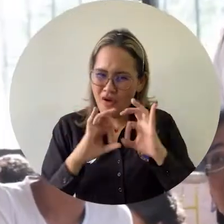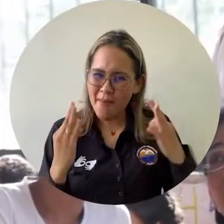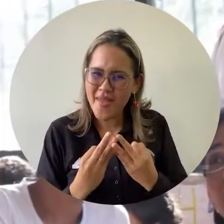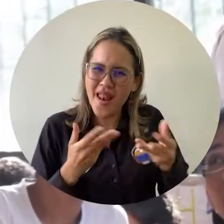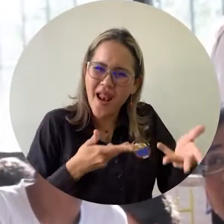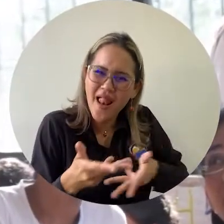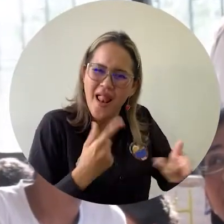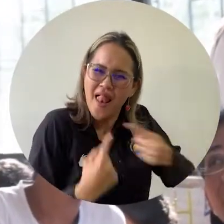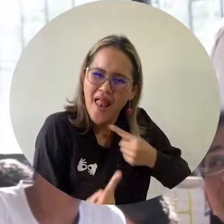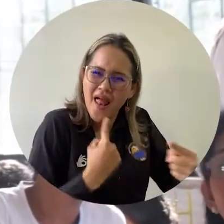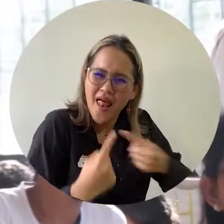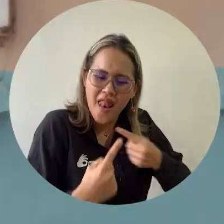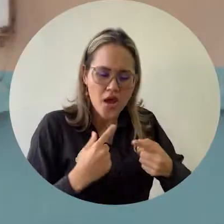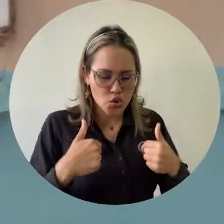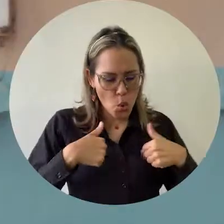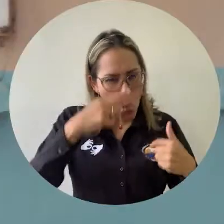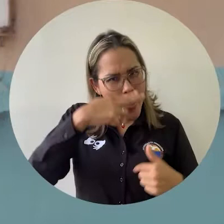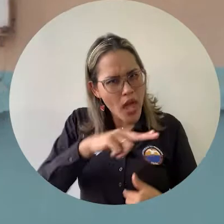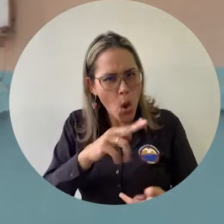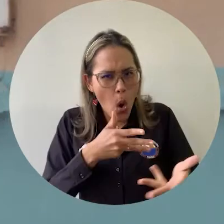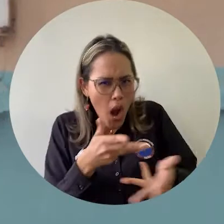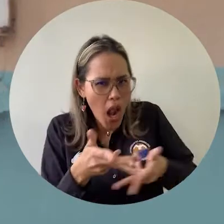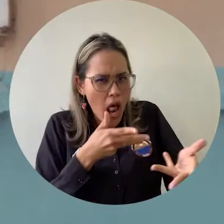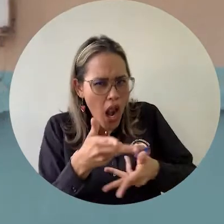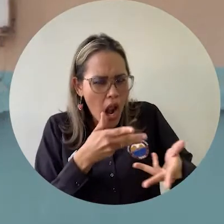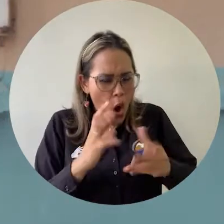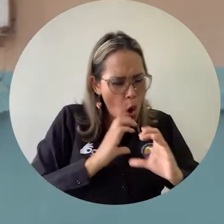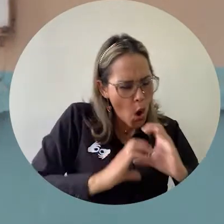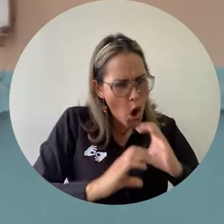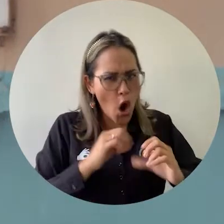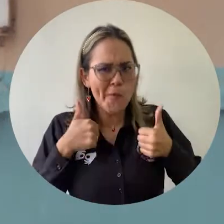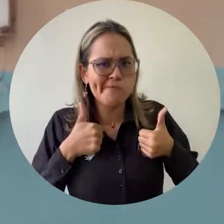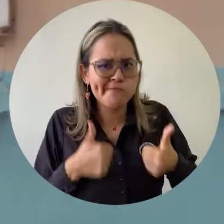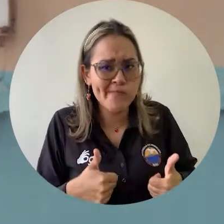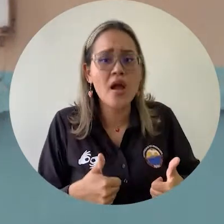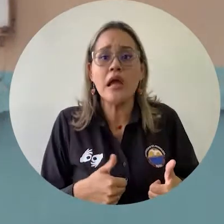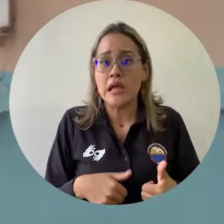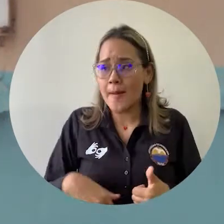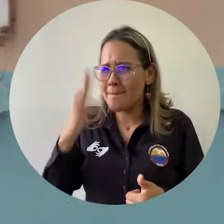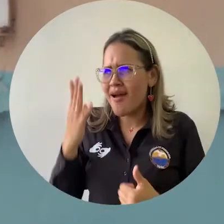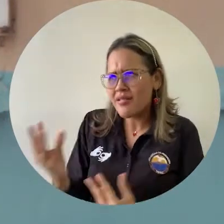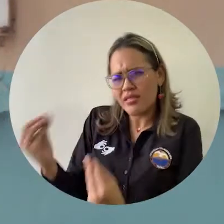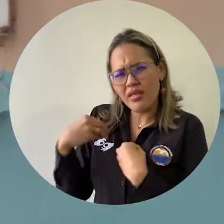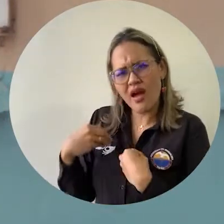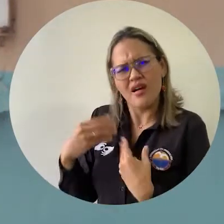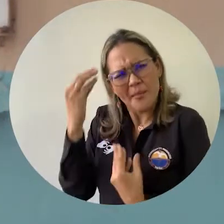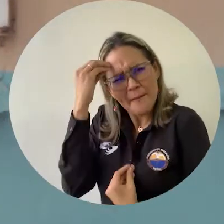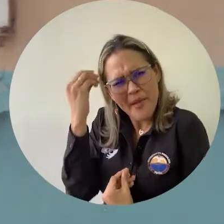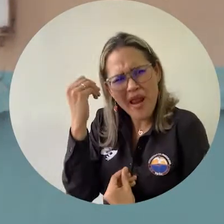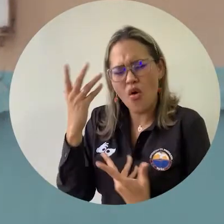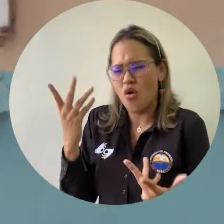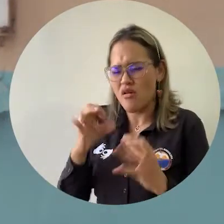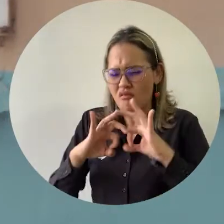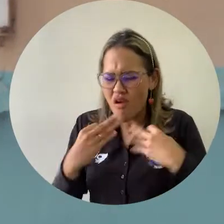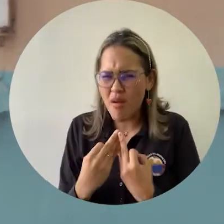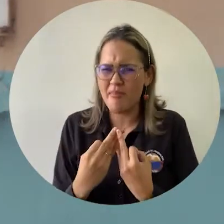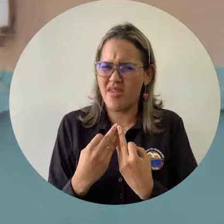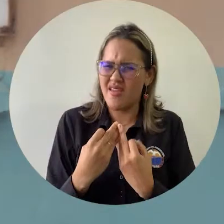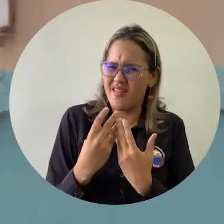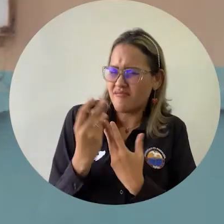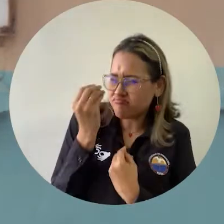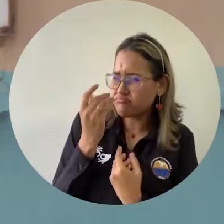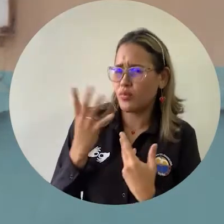mi familia, cómo poder acercarme a mis hijos como tal, los valores que este programa pues inculca a nuestras